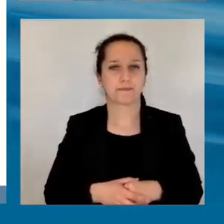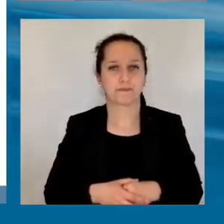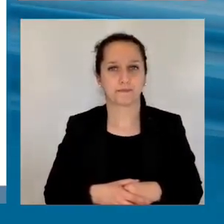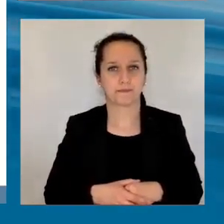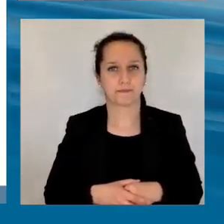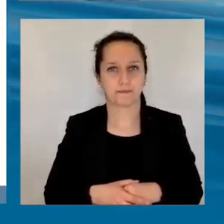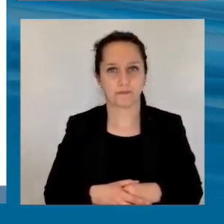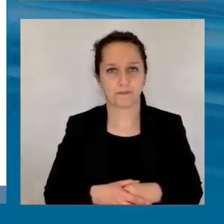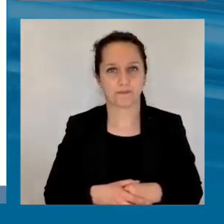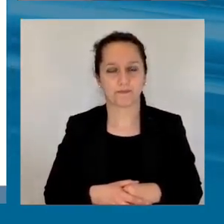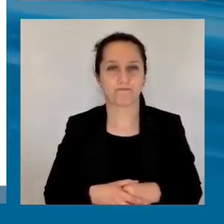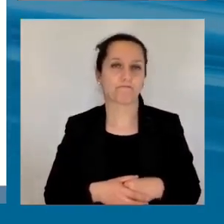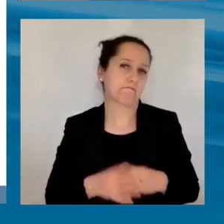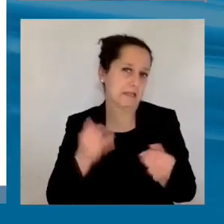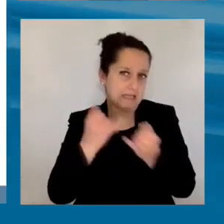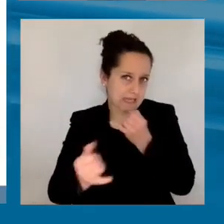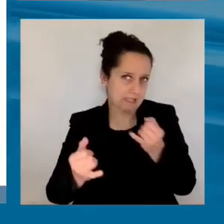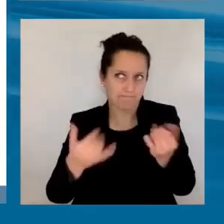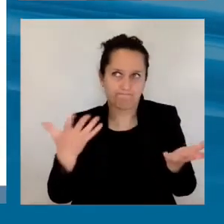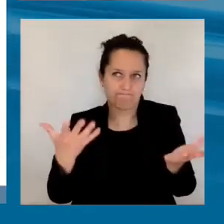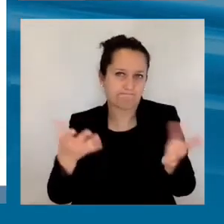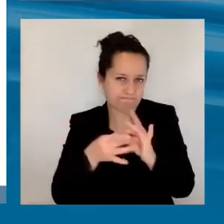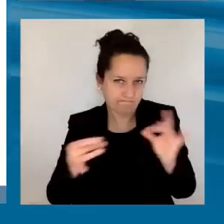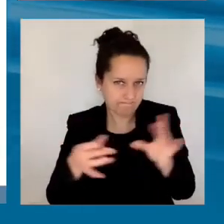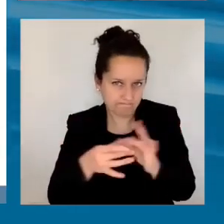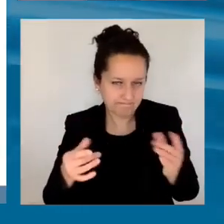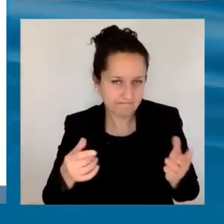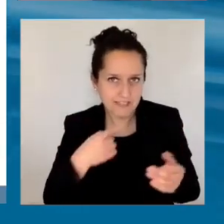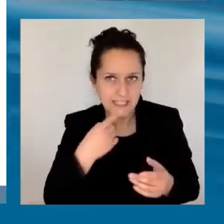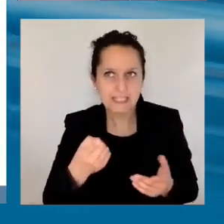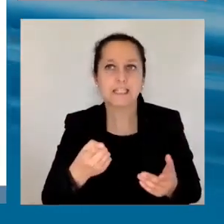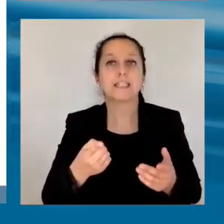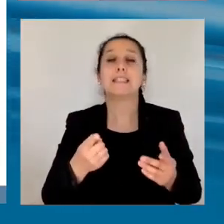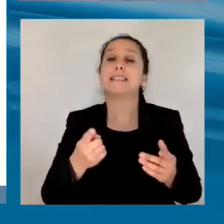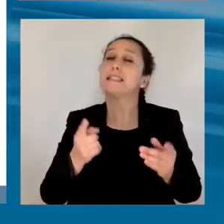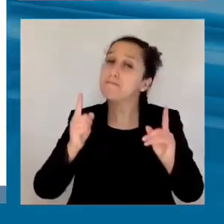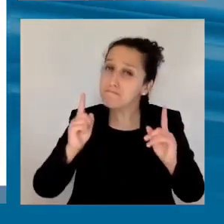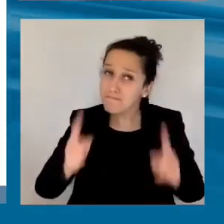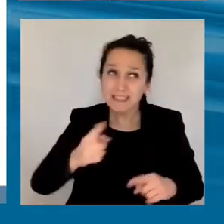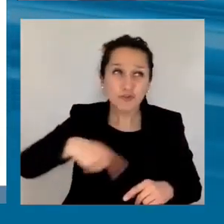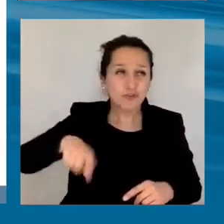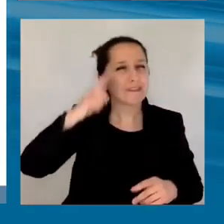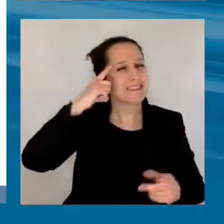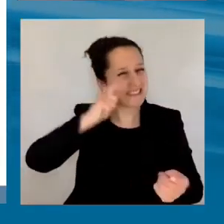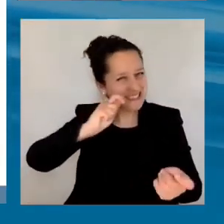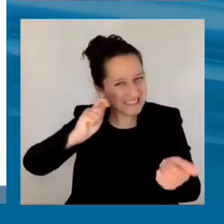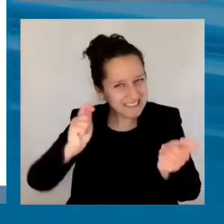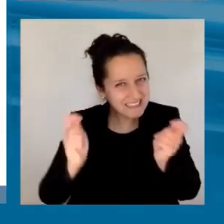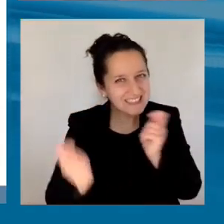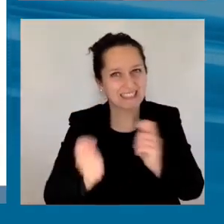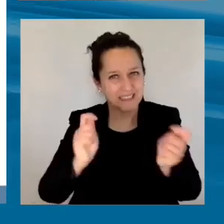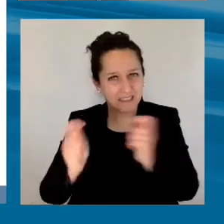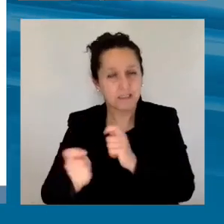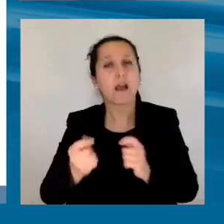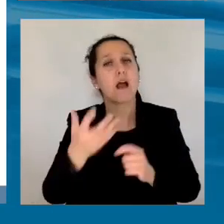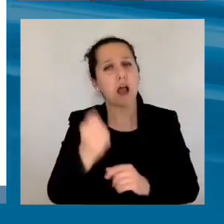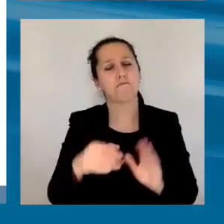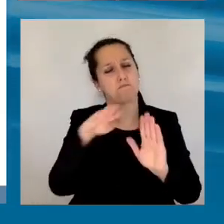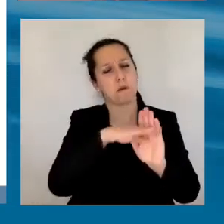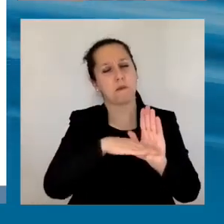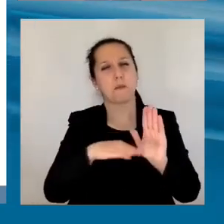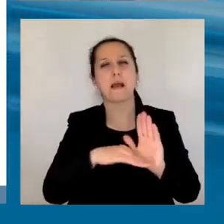el mensaje de que necesitamos emprender profundas transformaciones, tenemos una propuesta de 11 transformaciones que la llamamos